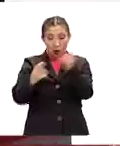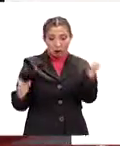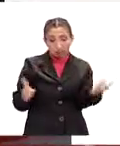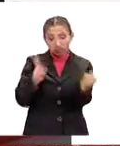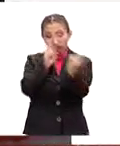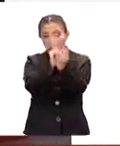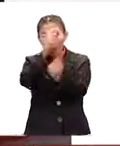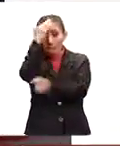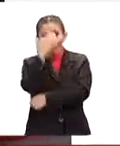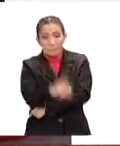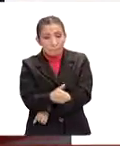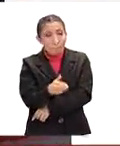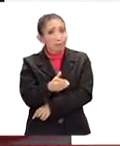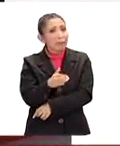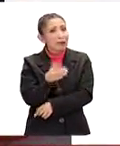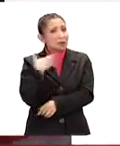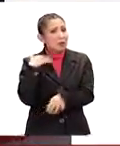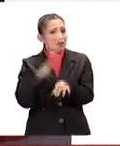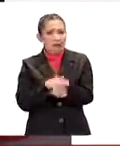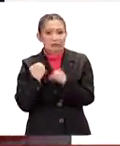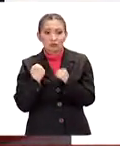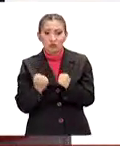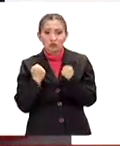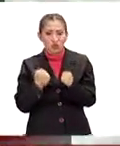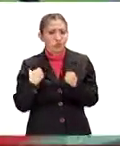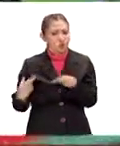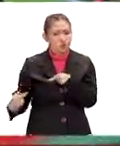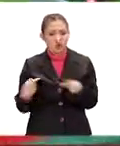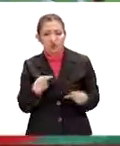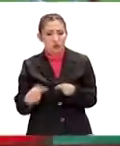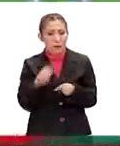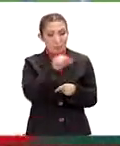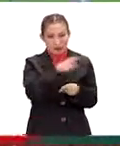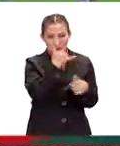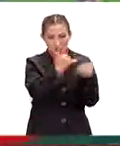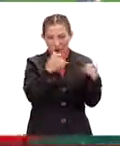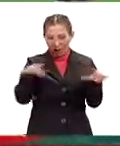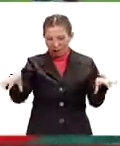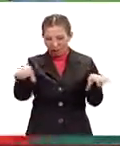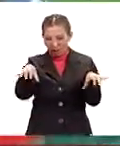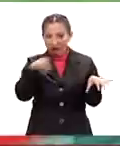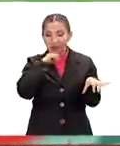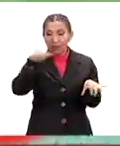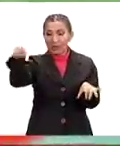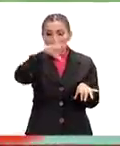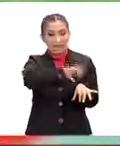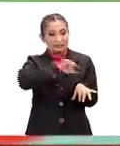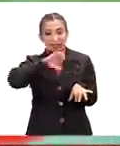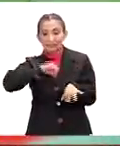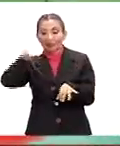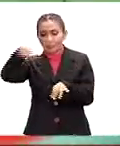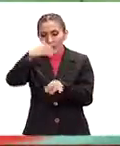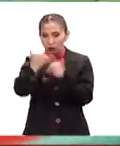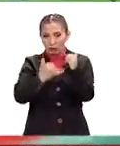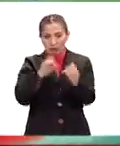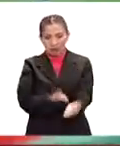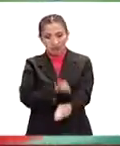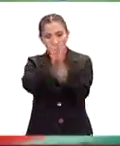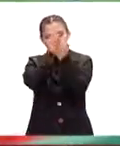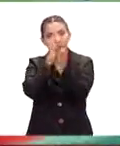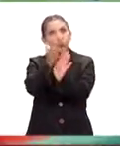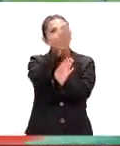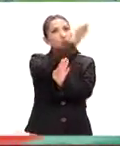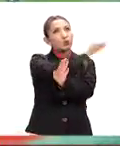que más chispas saca, no solamente entre los propios jugadores, sino entre las aficiones. Estos jugadores se enfrentan